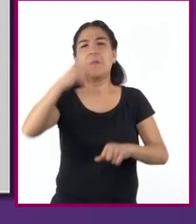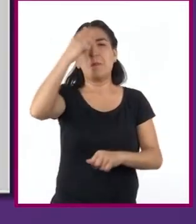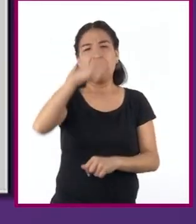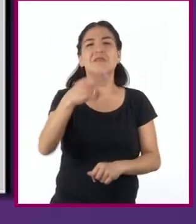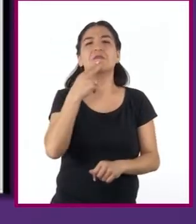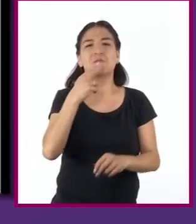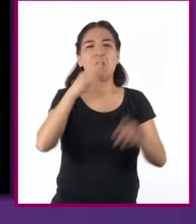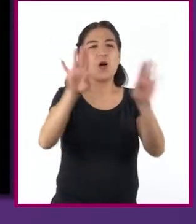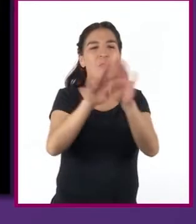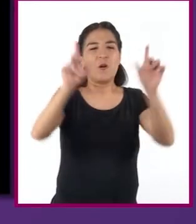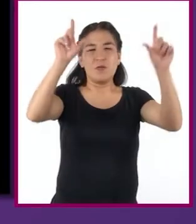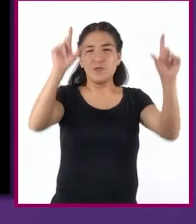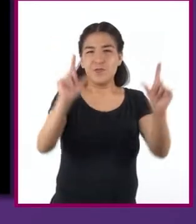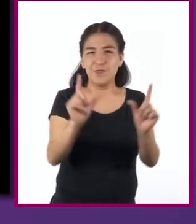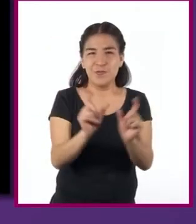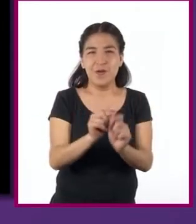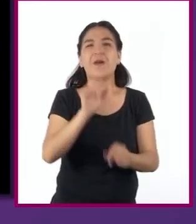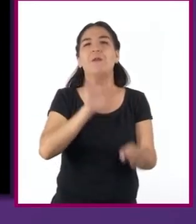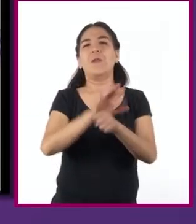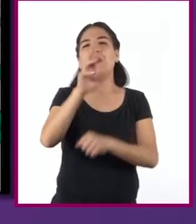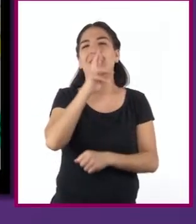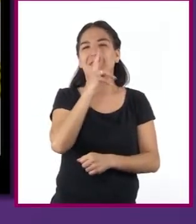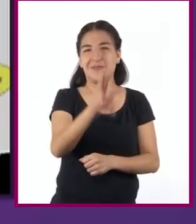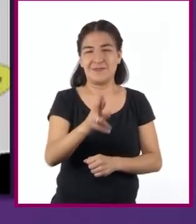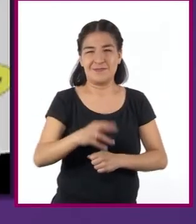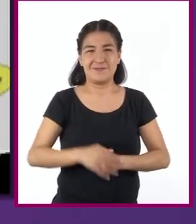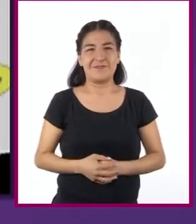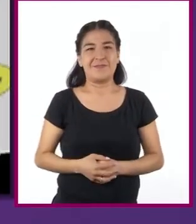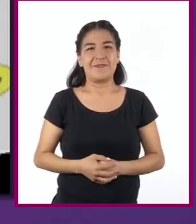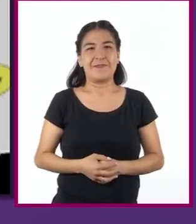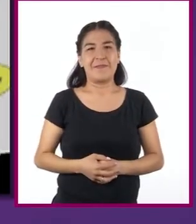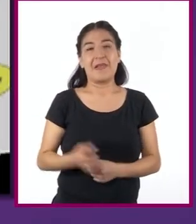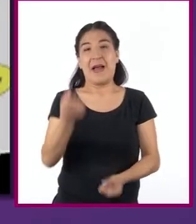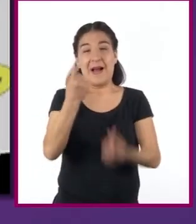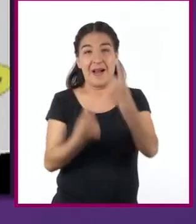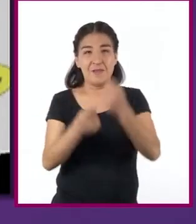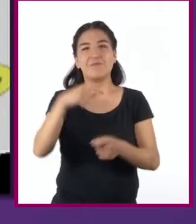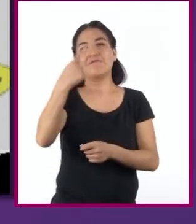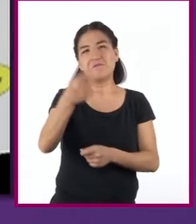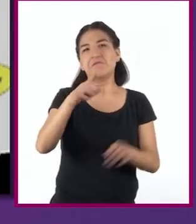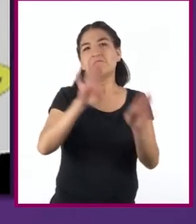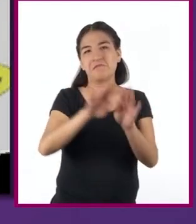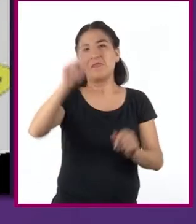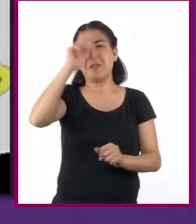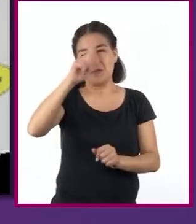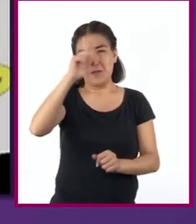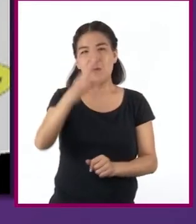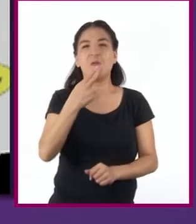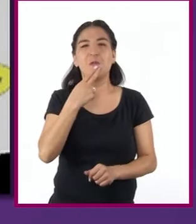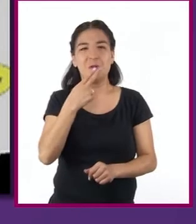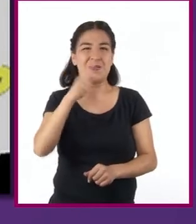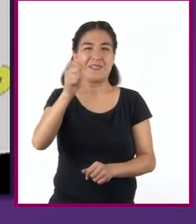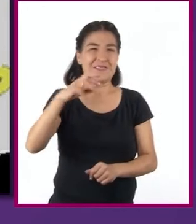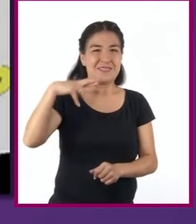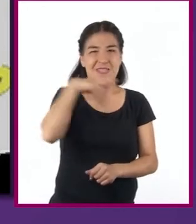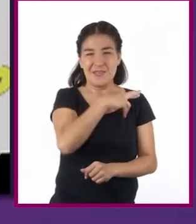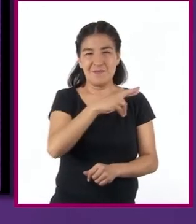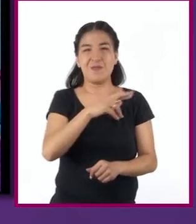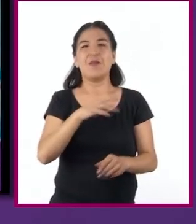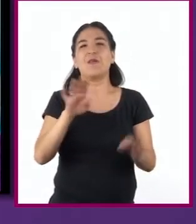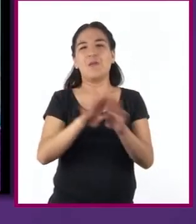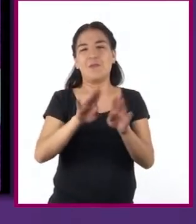sintetizar el procedimiento y sus resultados. Algunas recomendaciones para utilizar eficazmente los recursos